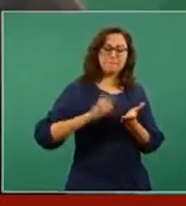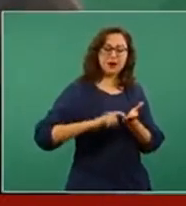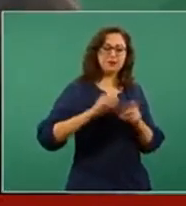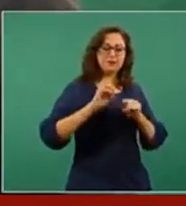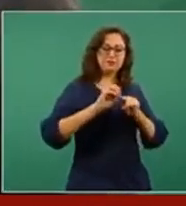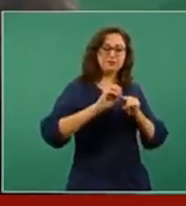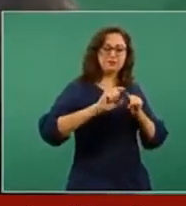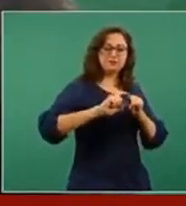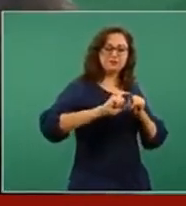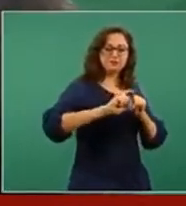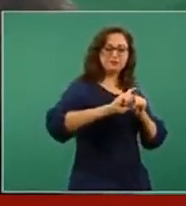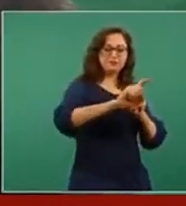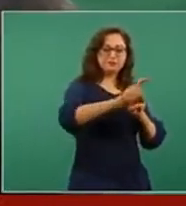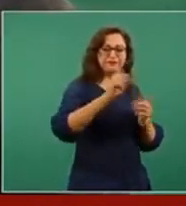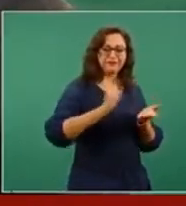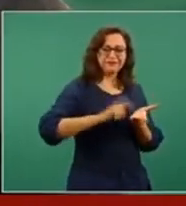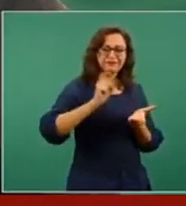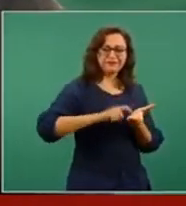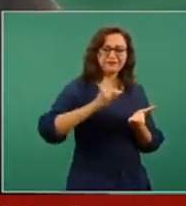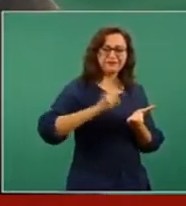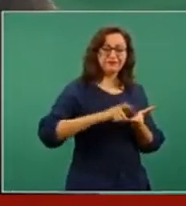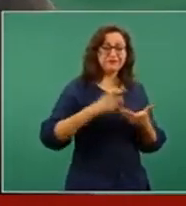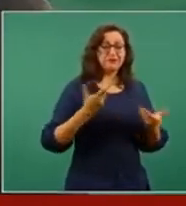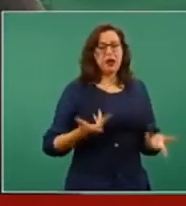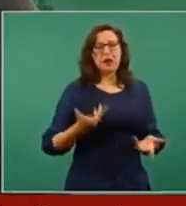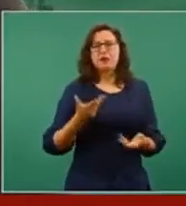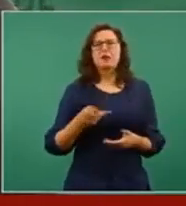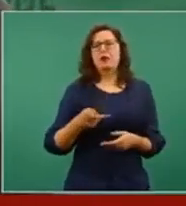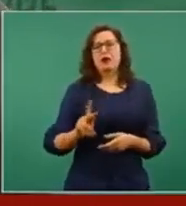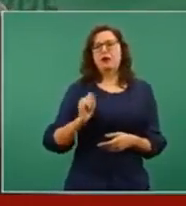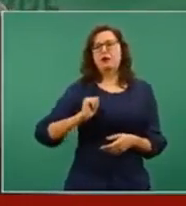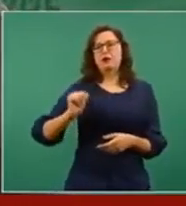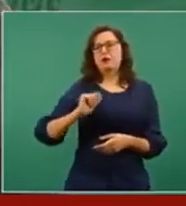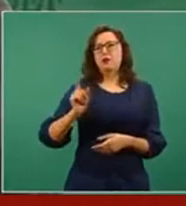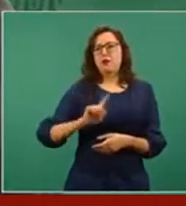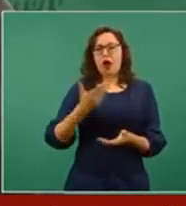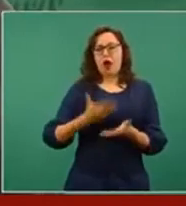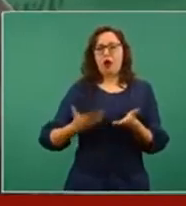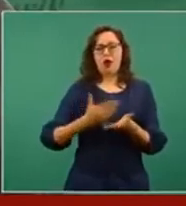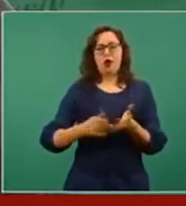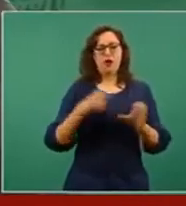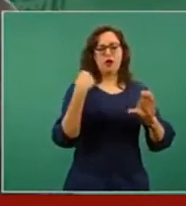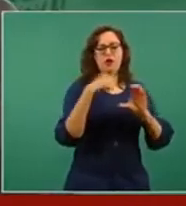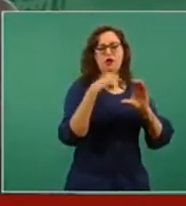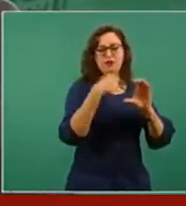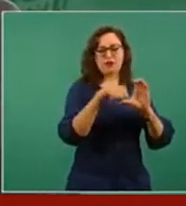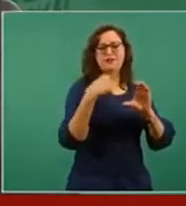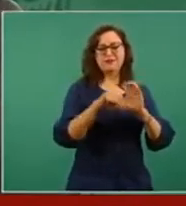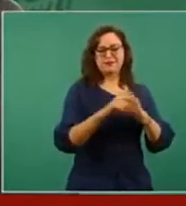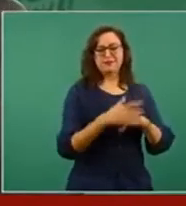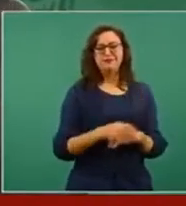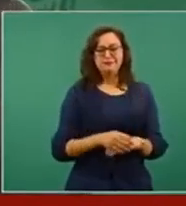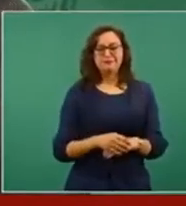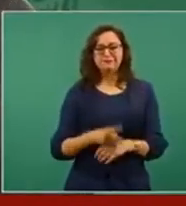correos electrónicos. Entonces,